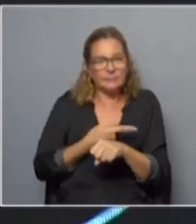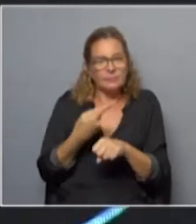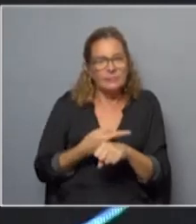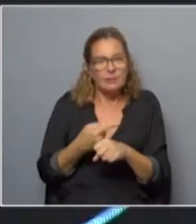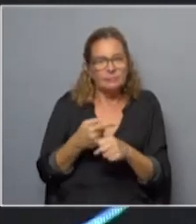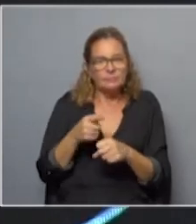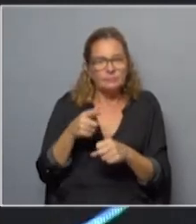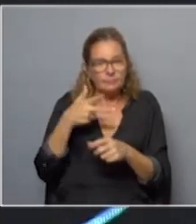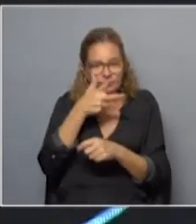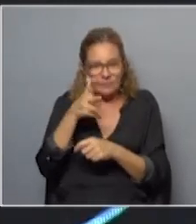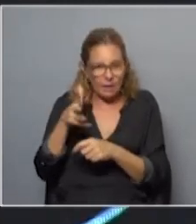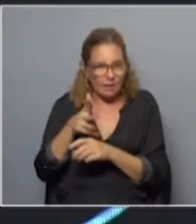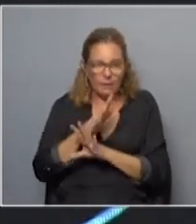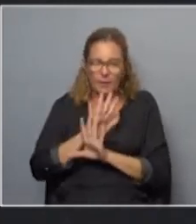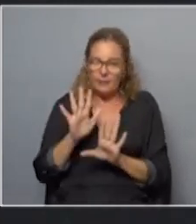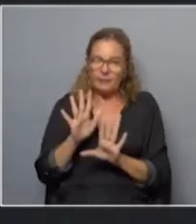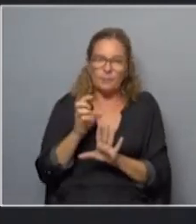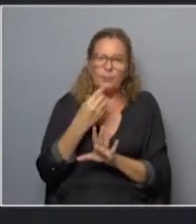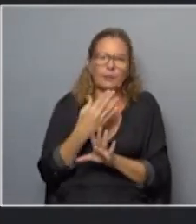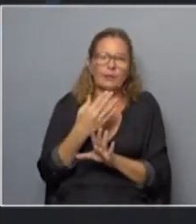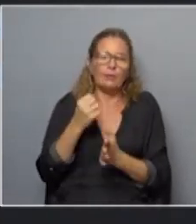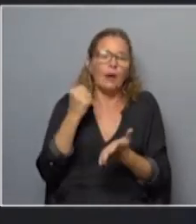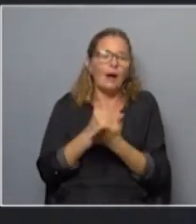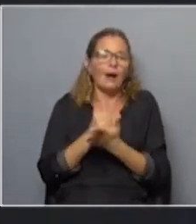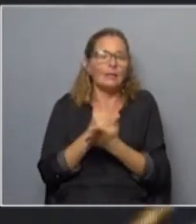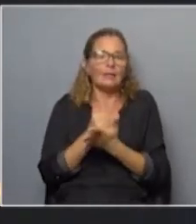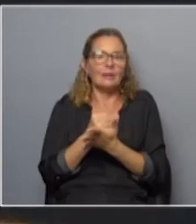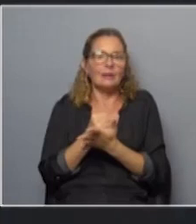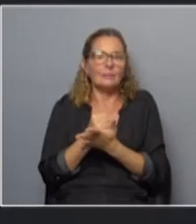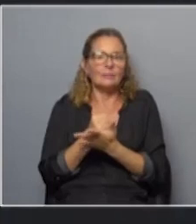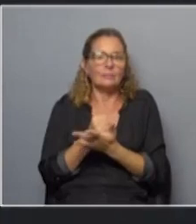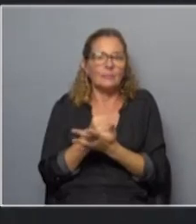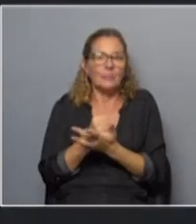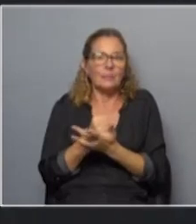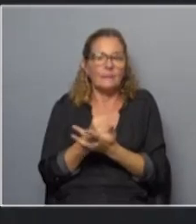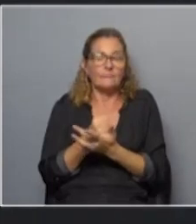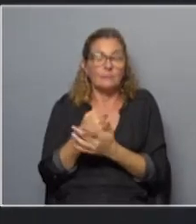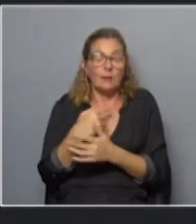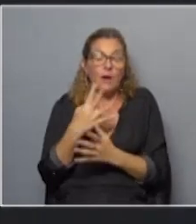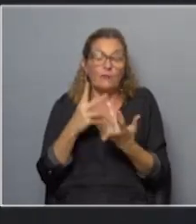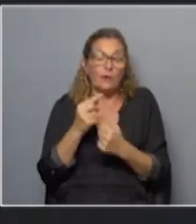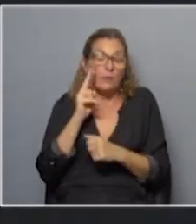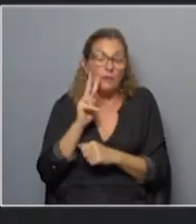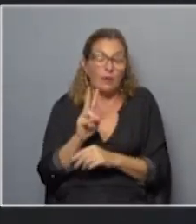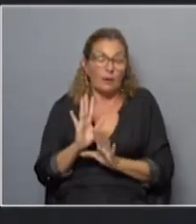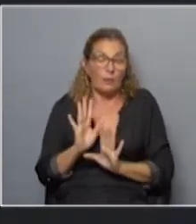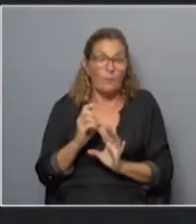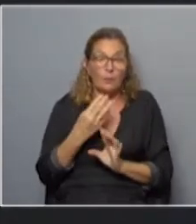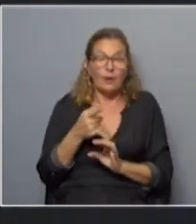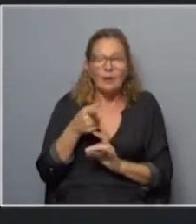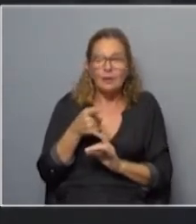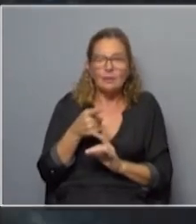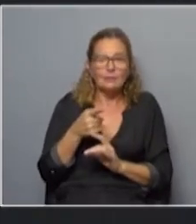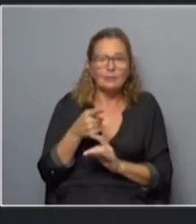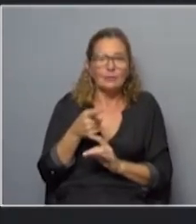que quedar grabadas porque es una garantía por lo menos para desde nuestro punto de vista ahí es cuando